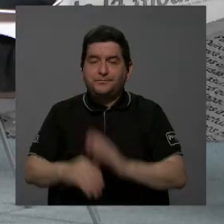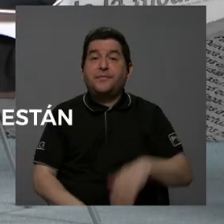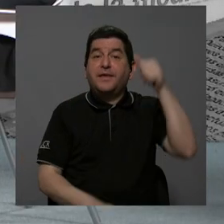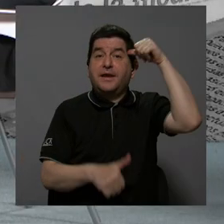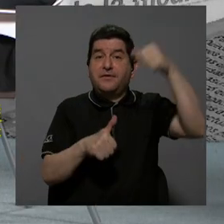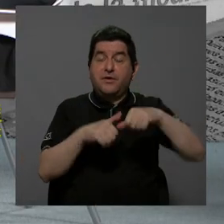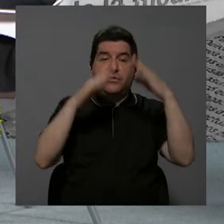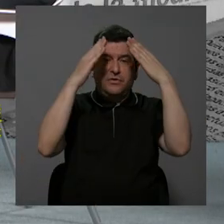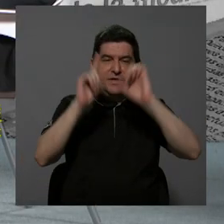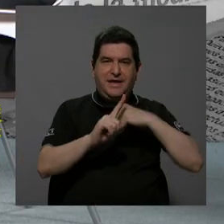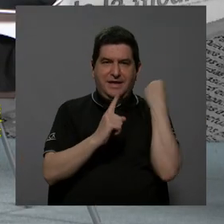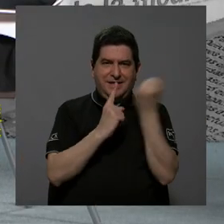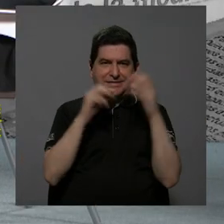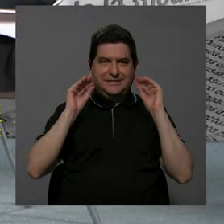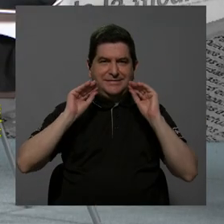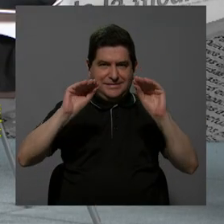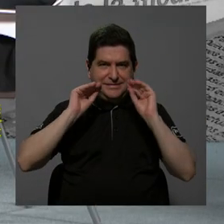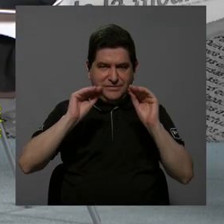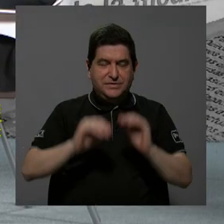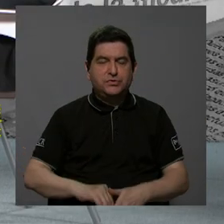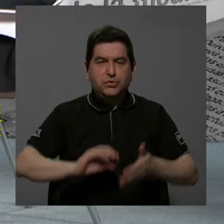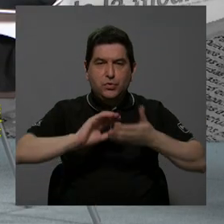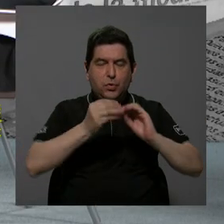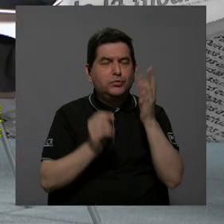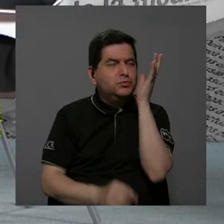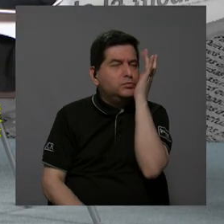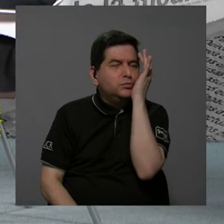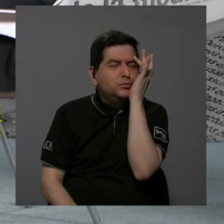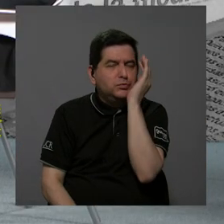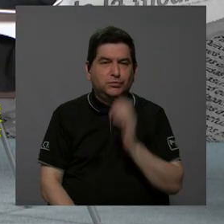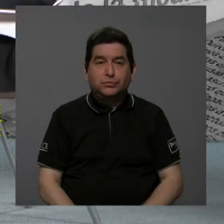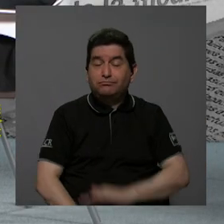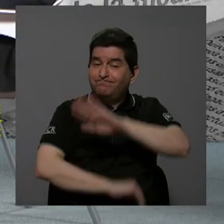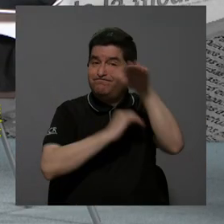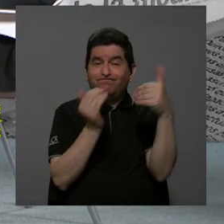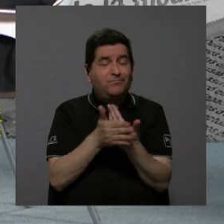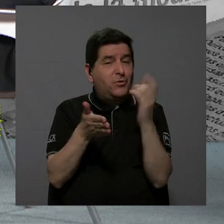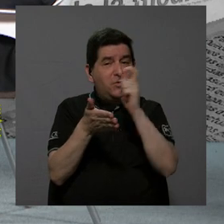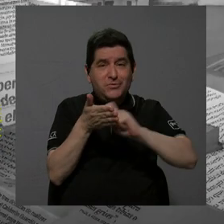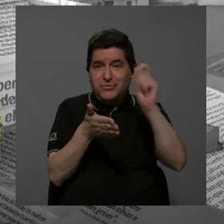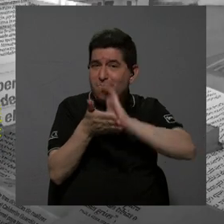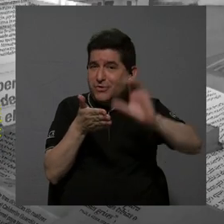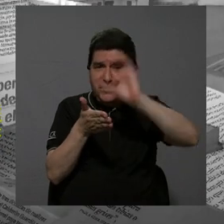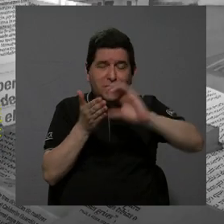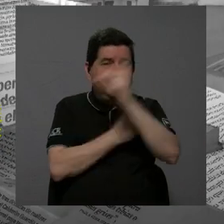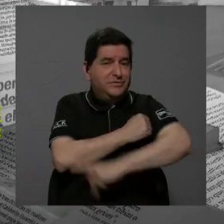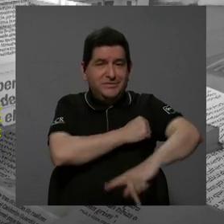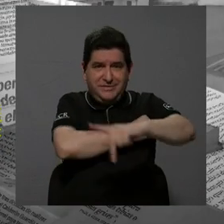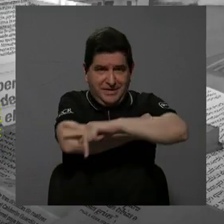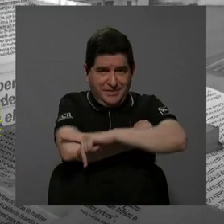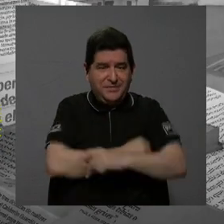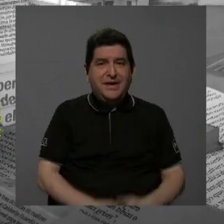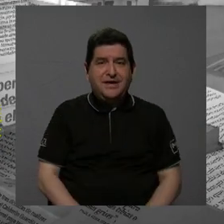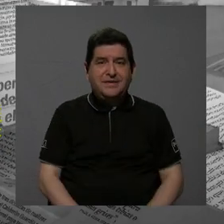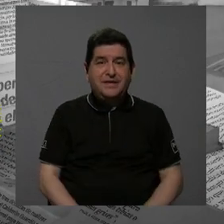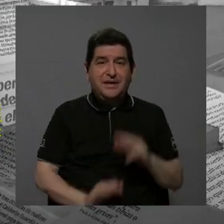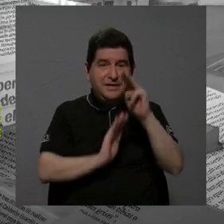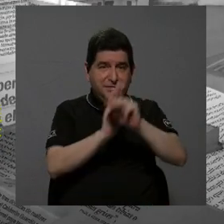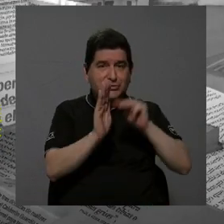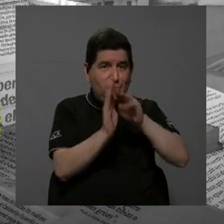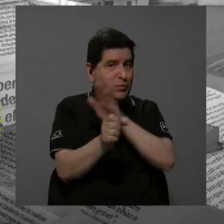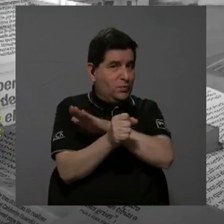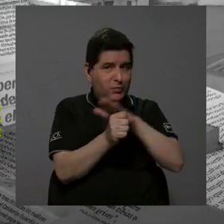Recordemos que en el informe del Estado de la Educación, uno de los datos más preocupantes es que no todas las escuelas y colegios de nuestro país están dando el currículo